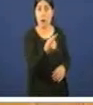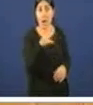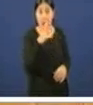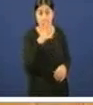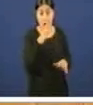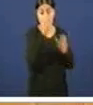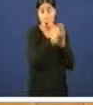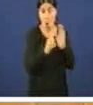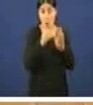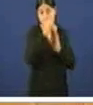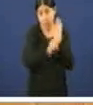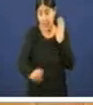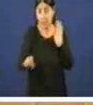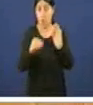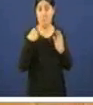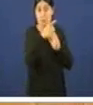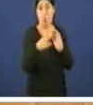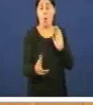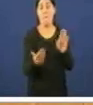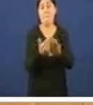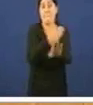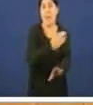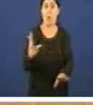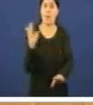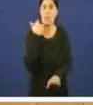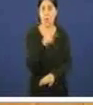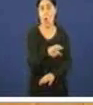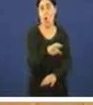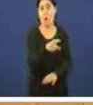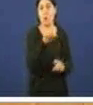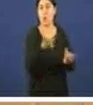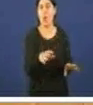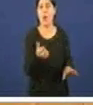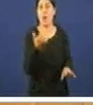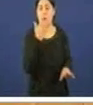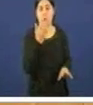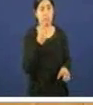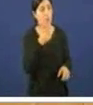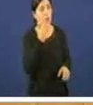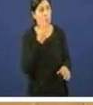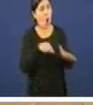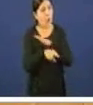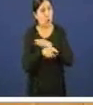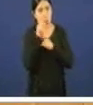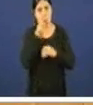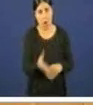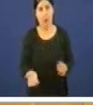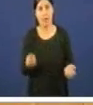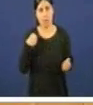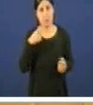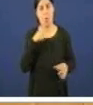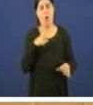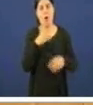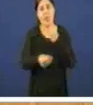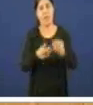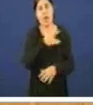organización a ordenación das presubilacións era un dos exemplos de boa xestión da equipa anterior que dirixía Nova Caixa a